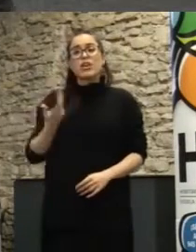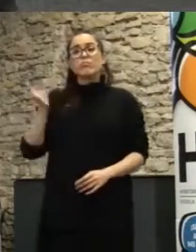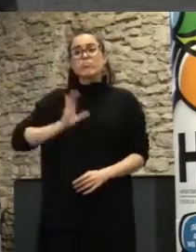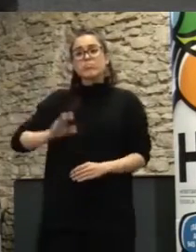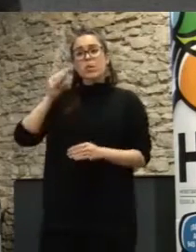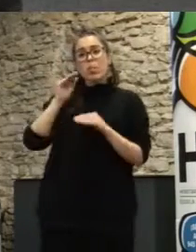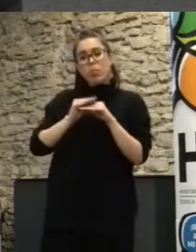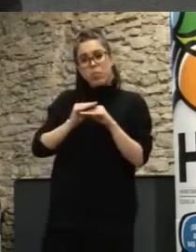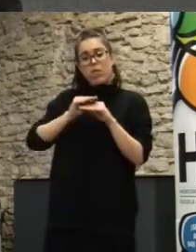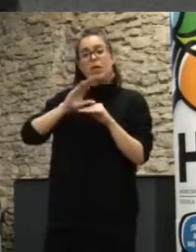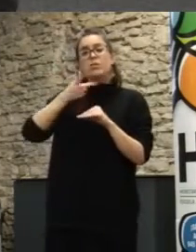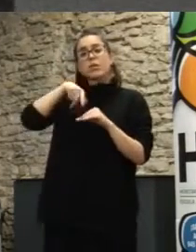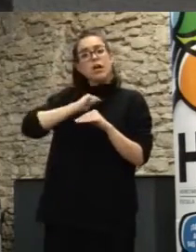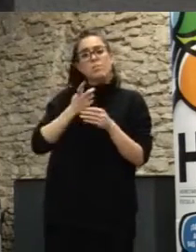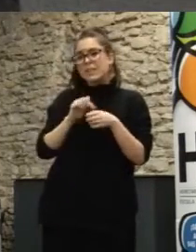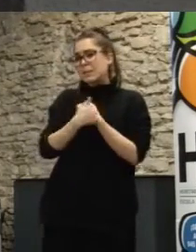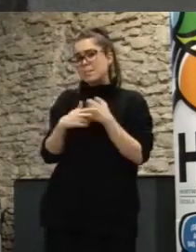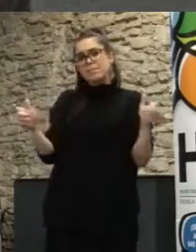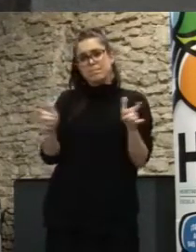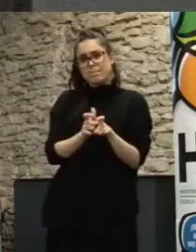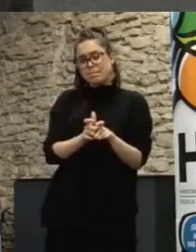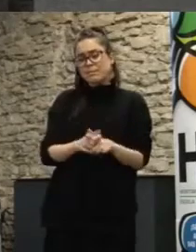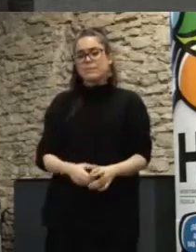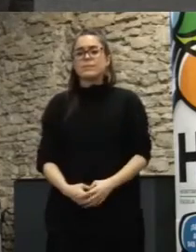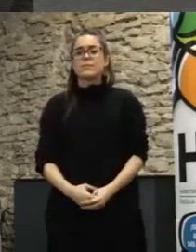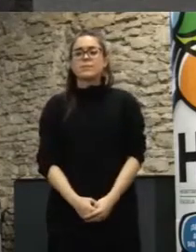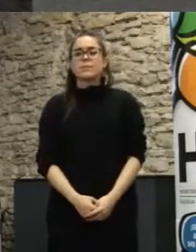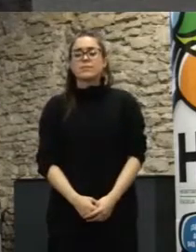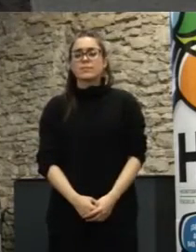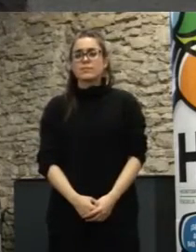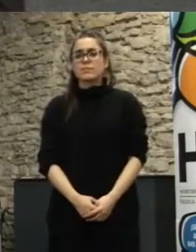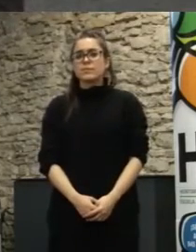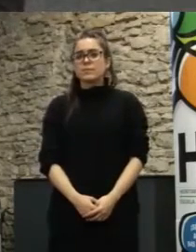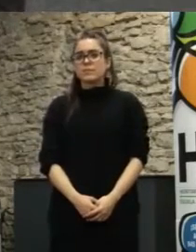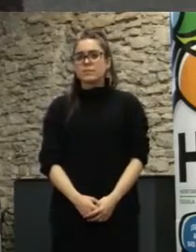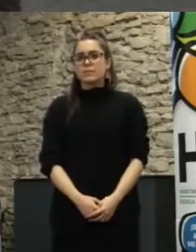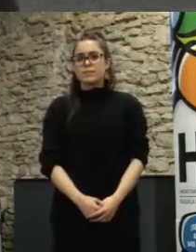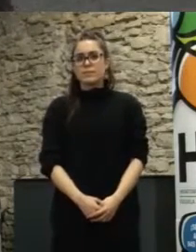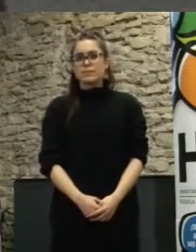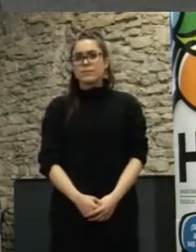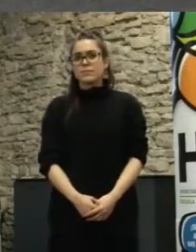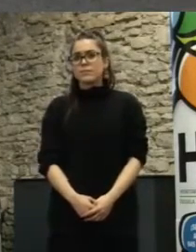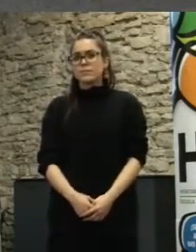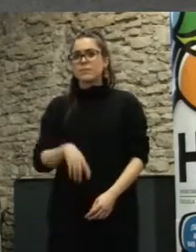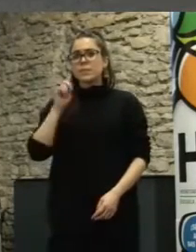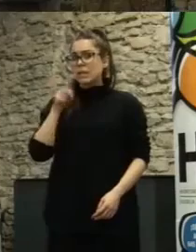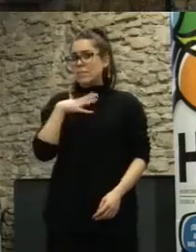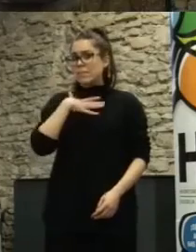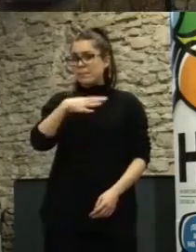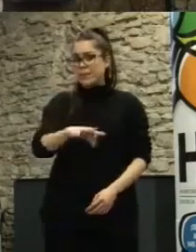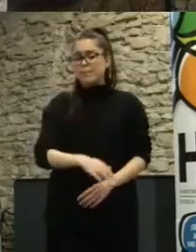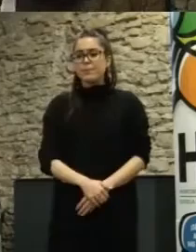afectar a la caída de la de la participación además otra de las cuestiones podría ser